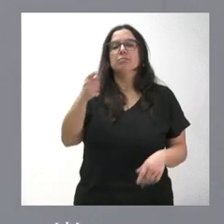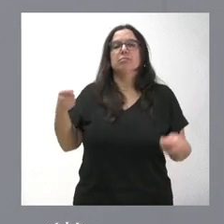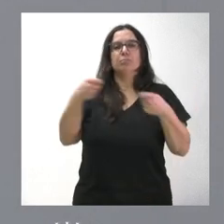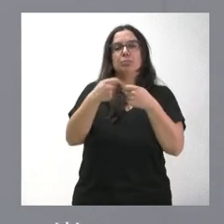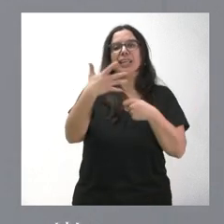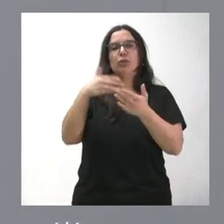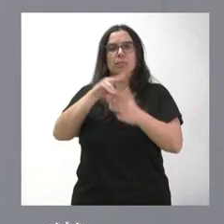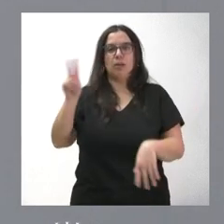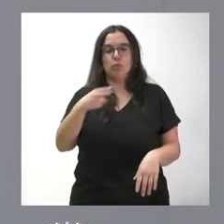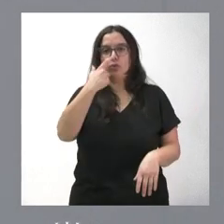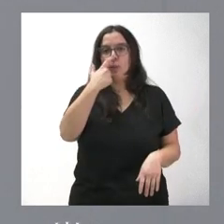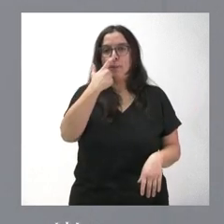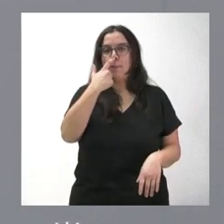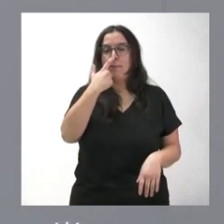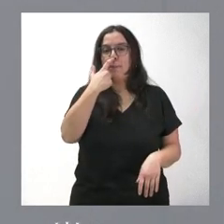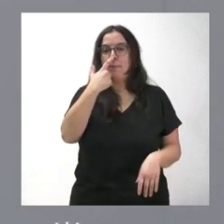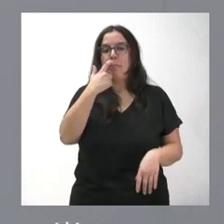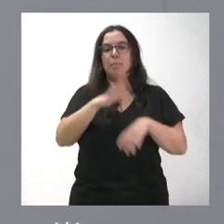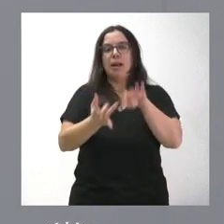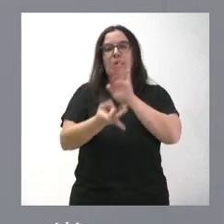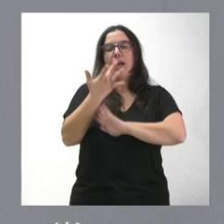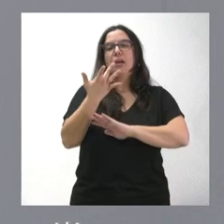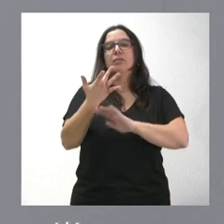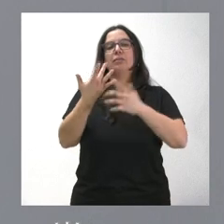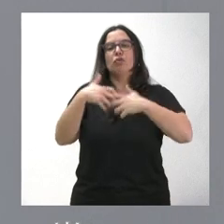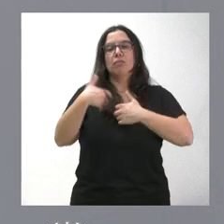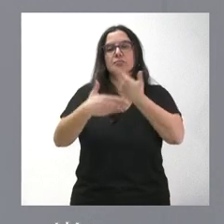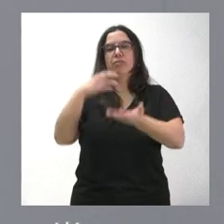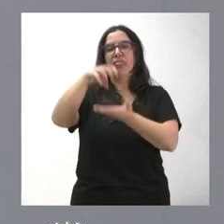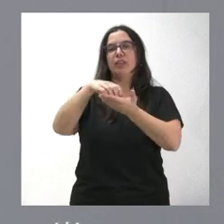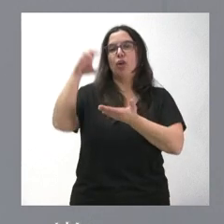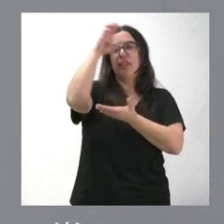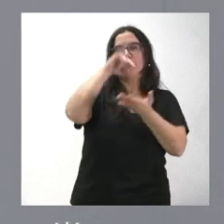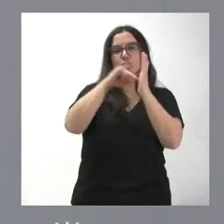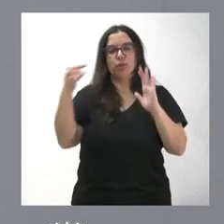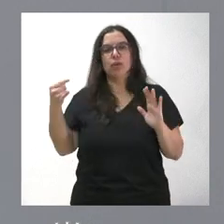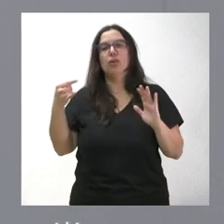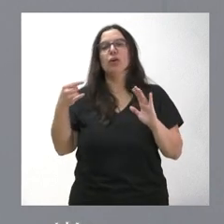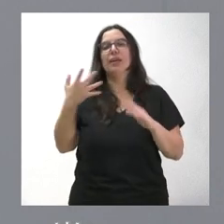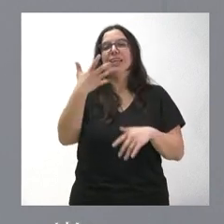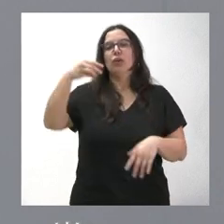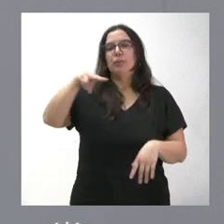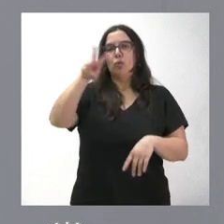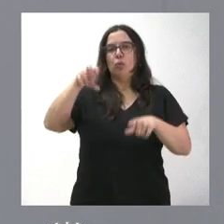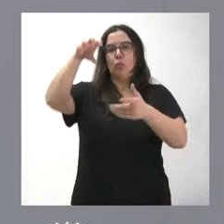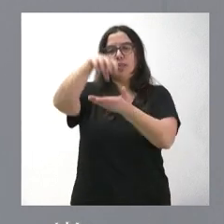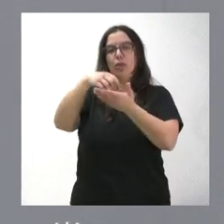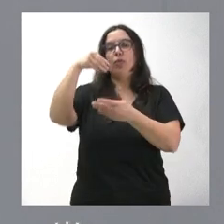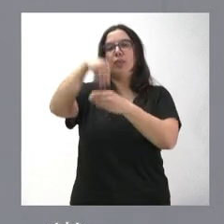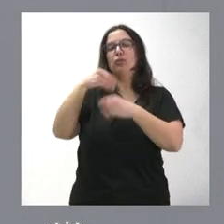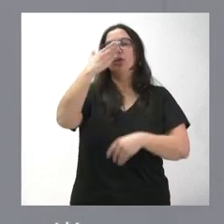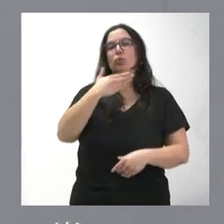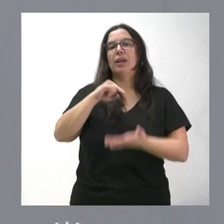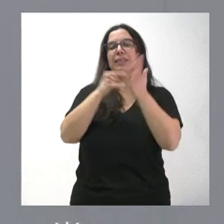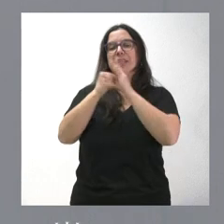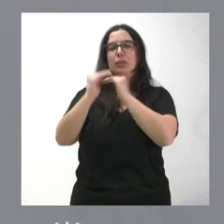millón de euros para crear y poner en funcionamiento un centro científico tecnológico de 500 metros cuadrados en la Escuela Técnica Superior de